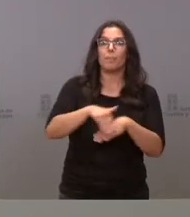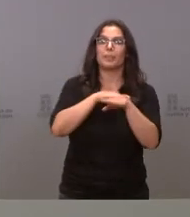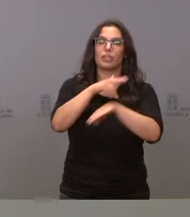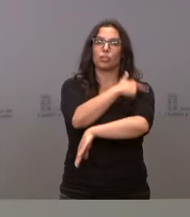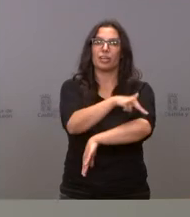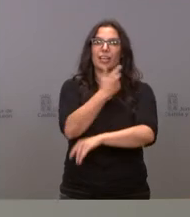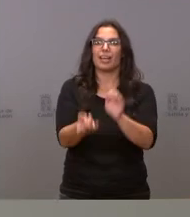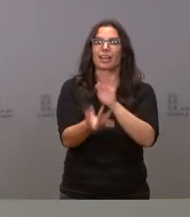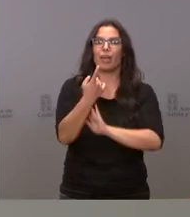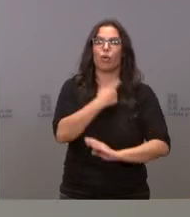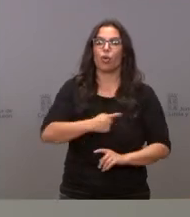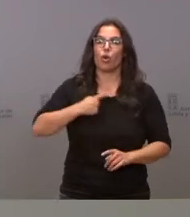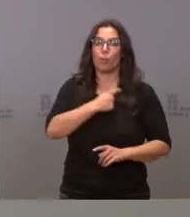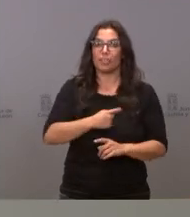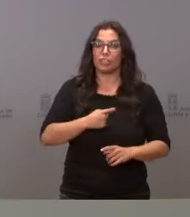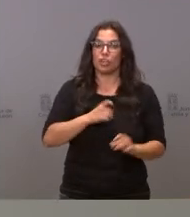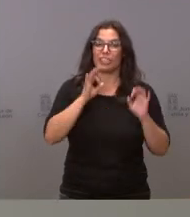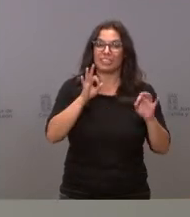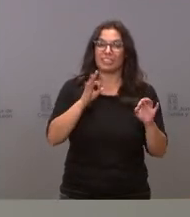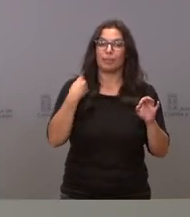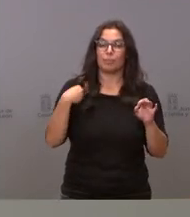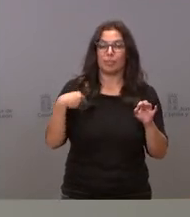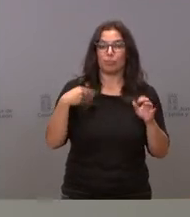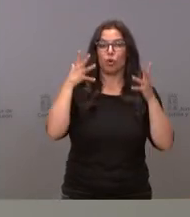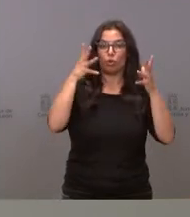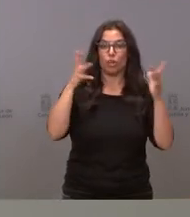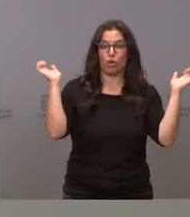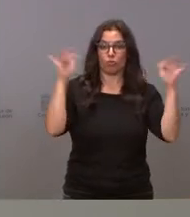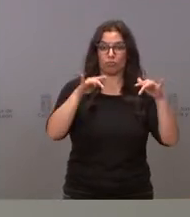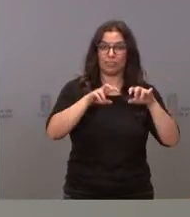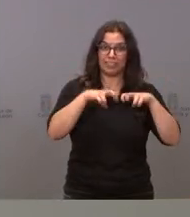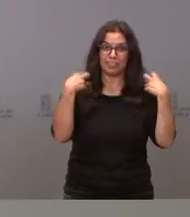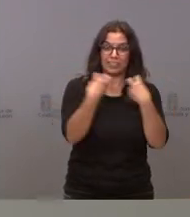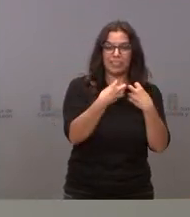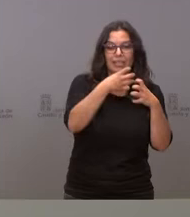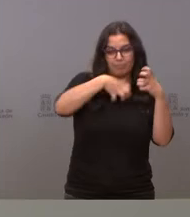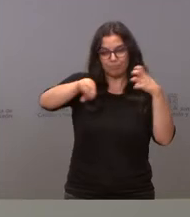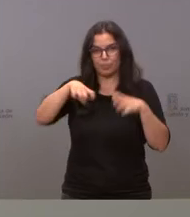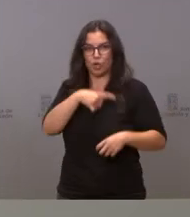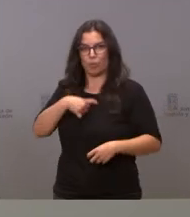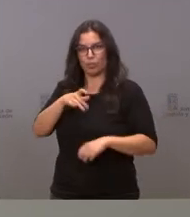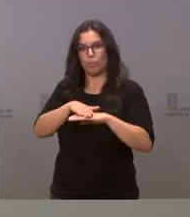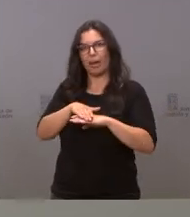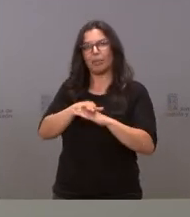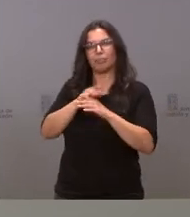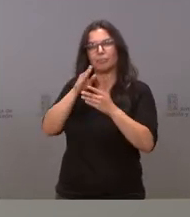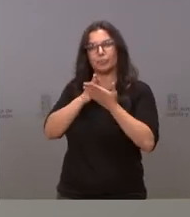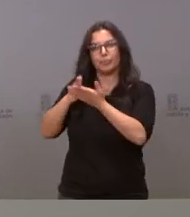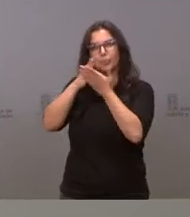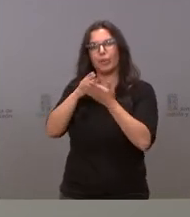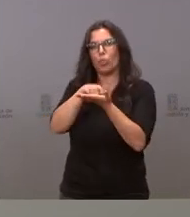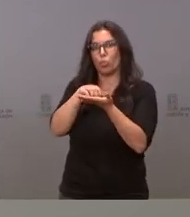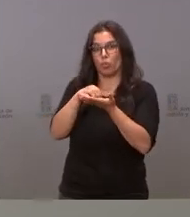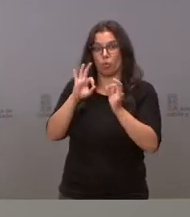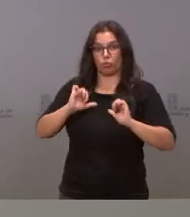creado una comisión dentro del Consejo Interterritorial del Sistema Nacional de Salud destinada a resolver todas las dudas que puedan surgir en las primeras